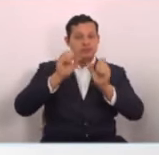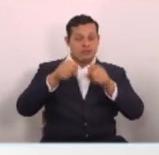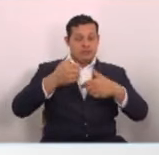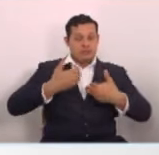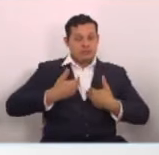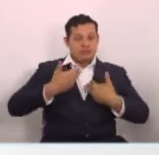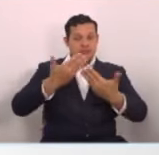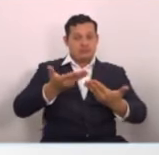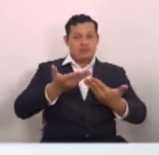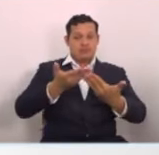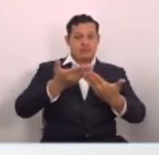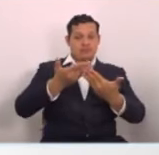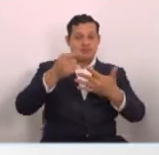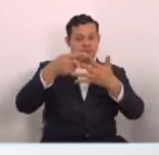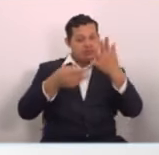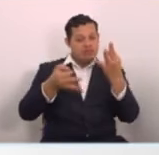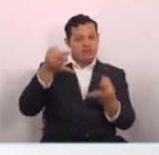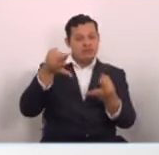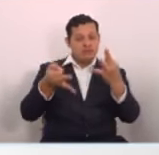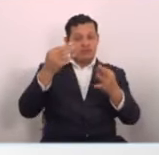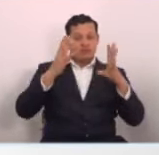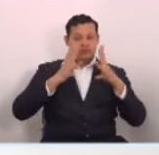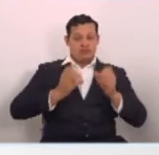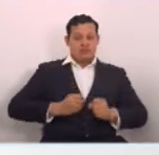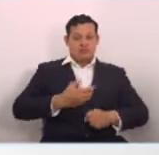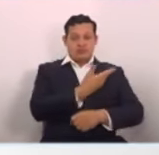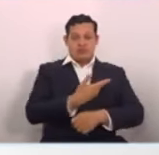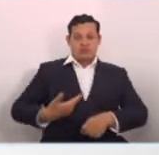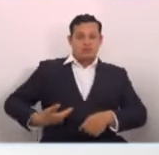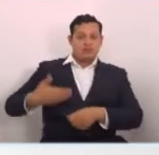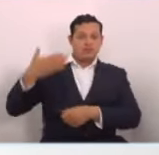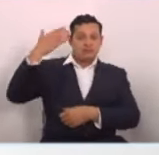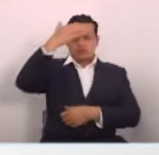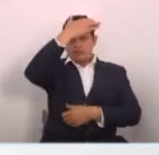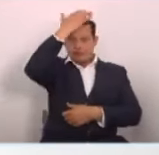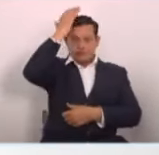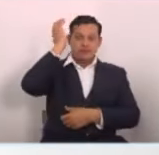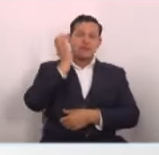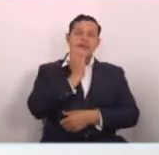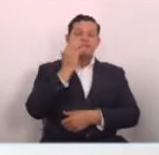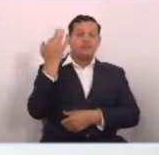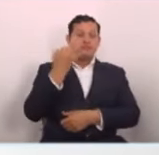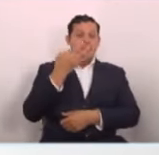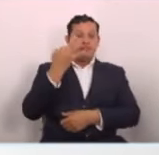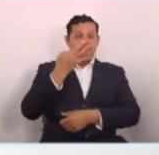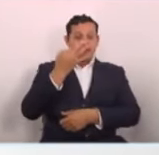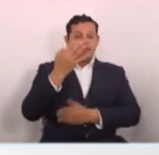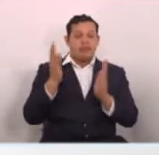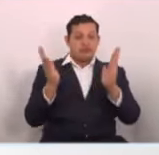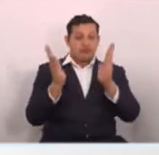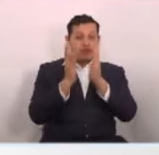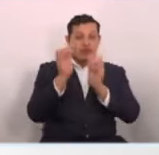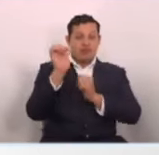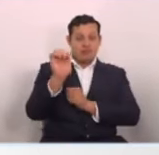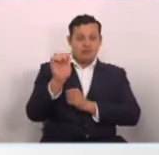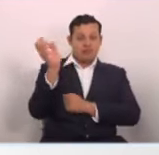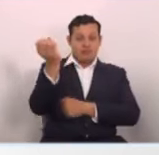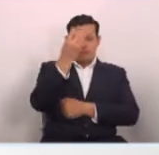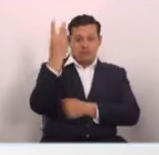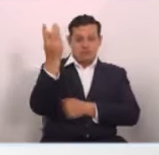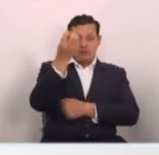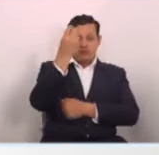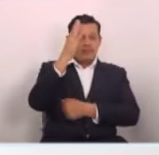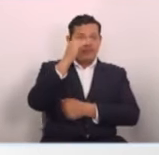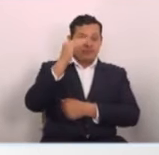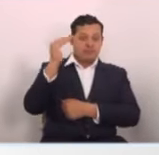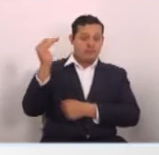poder brindar todos esos marcos legales que el gobierno del presidente Nayib Bukele necesita para poder afrontar esta emergencia